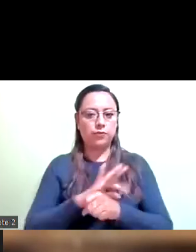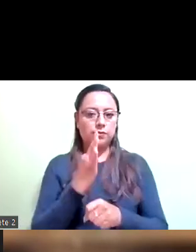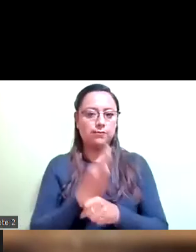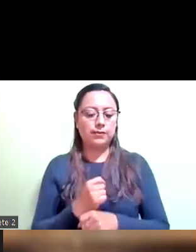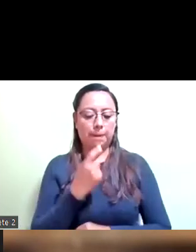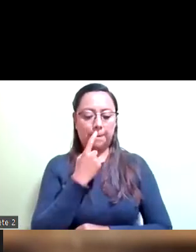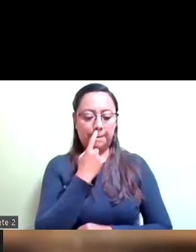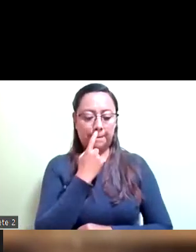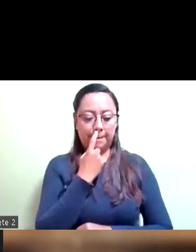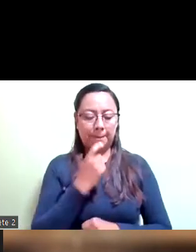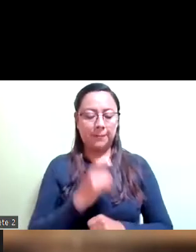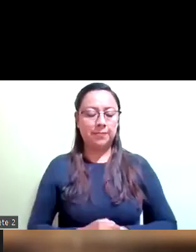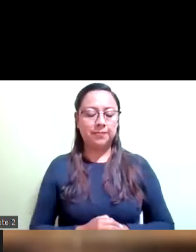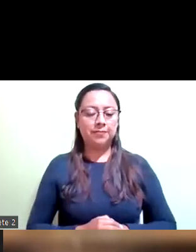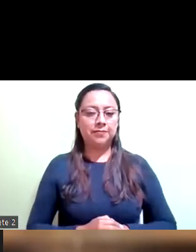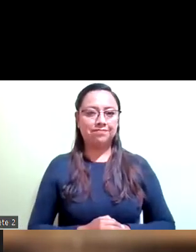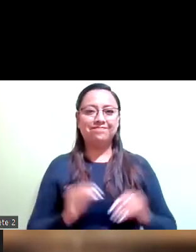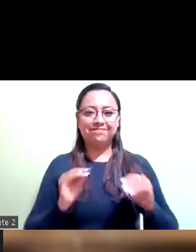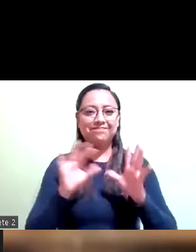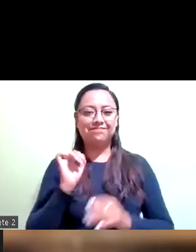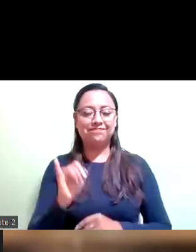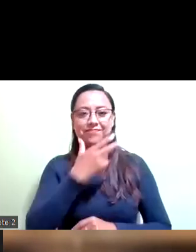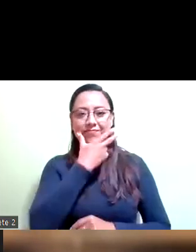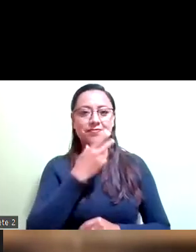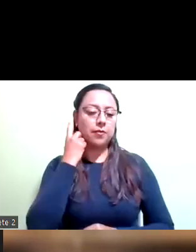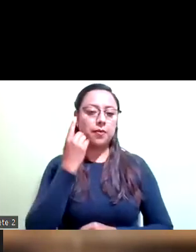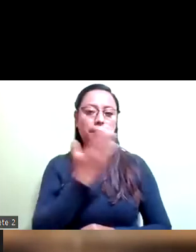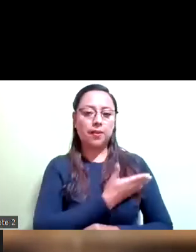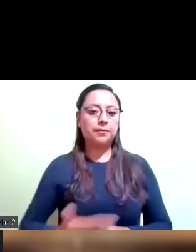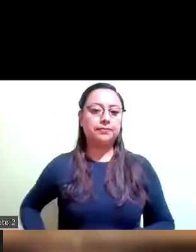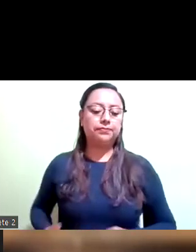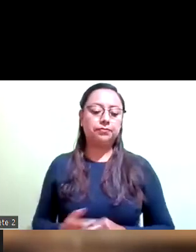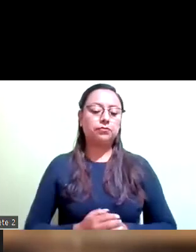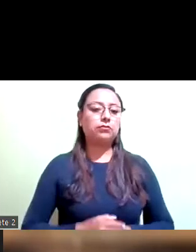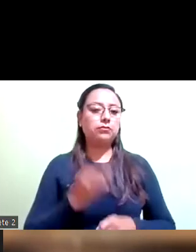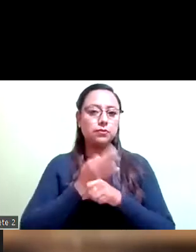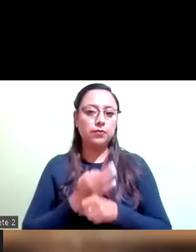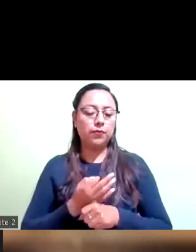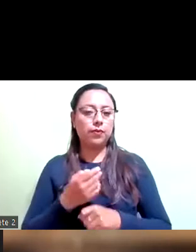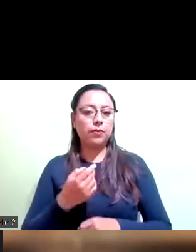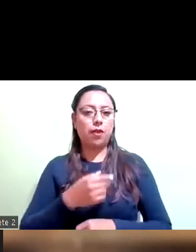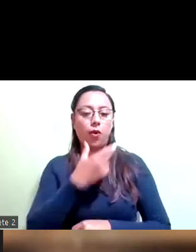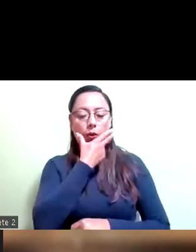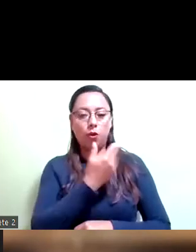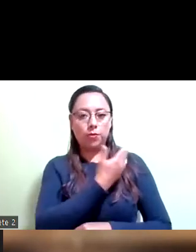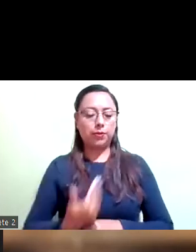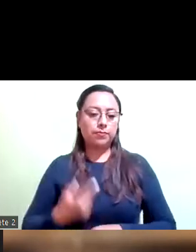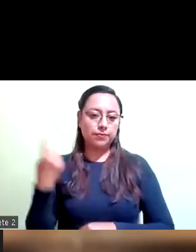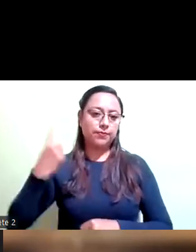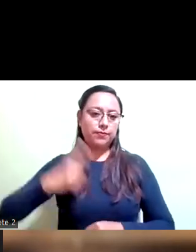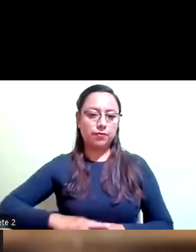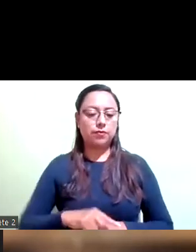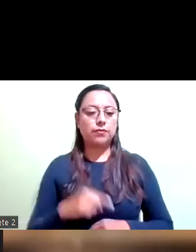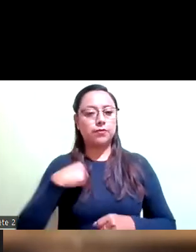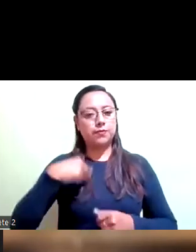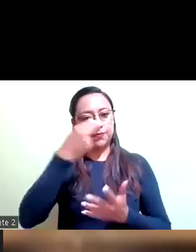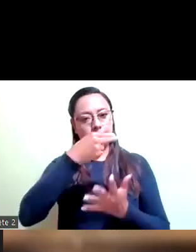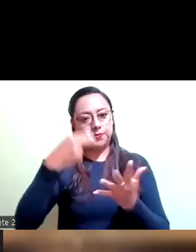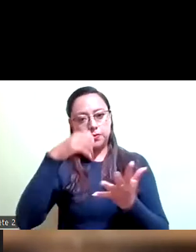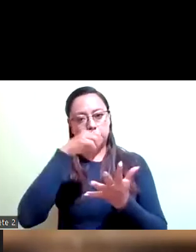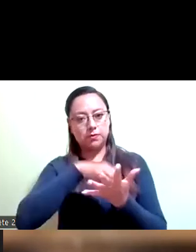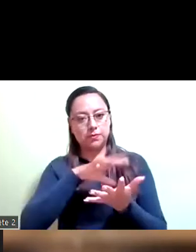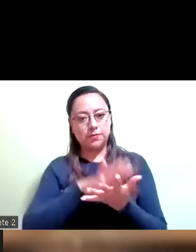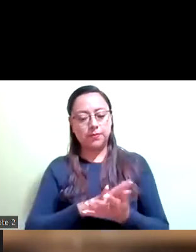Claro que sí, diputado presidente. Por instrucciones de la presidencia, se procede al pase de asistencia. Diputado